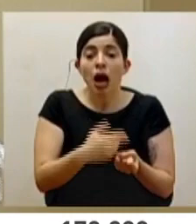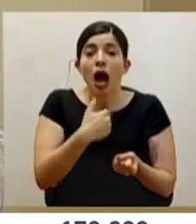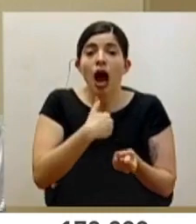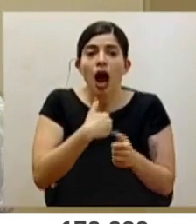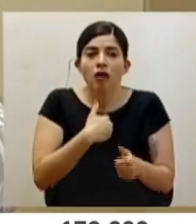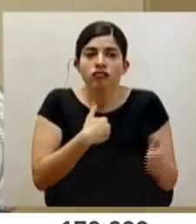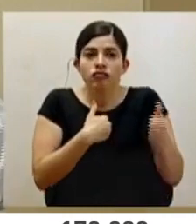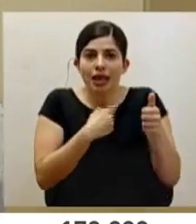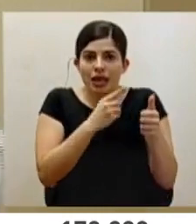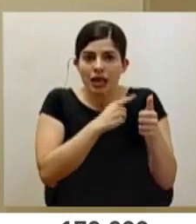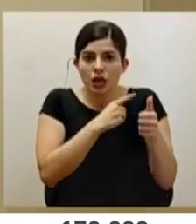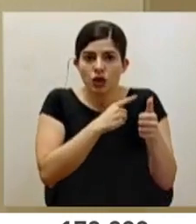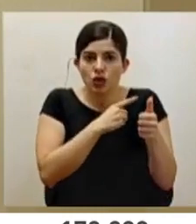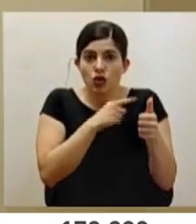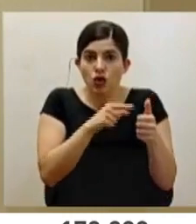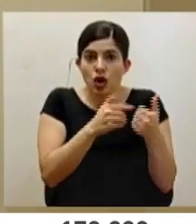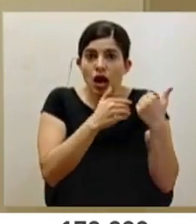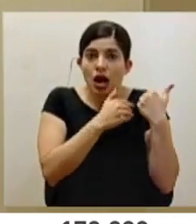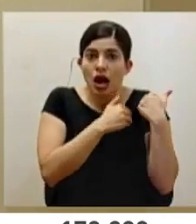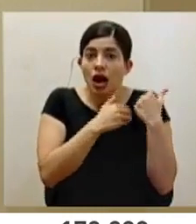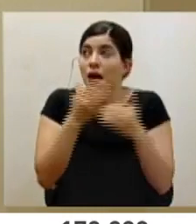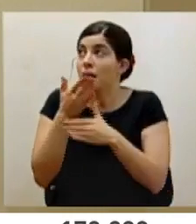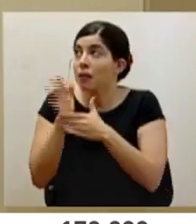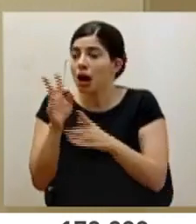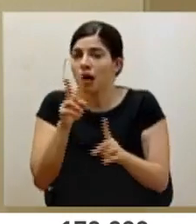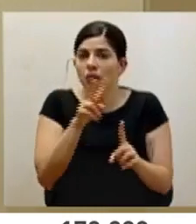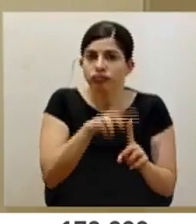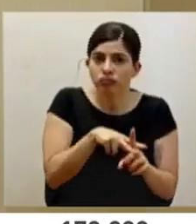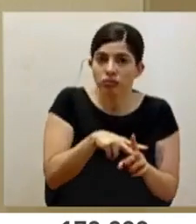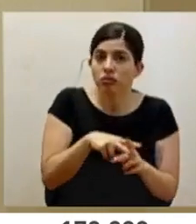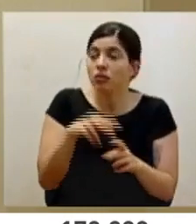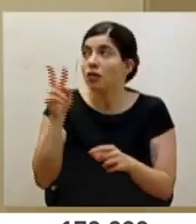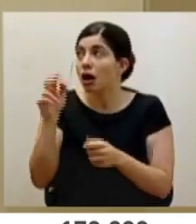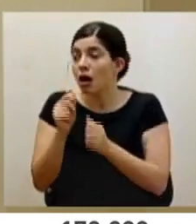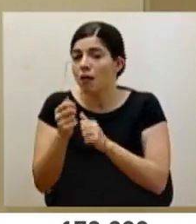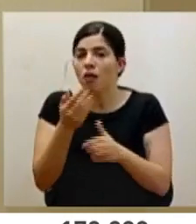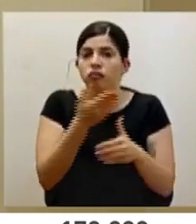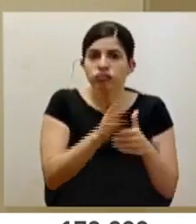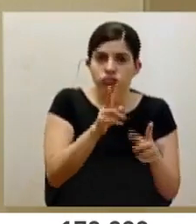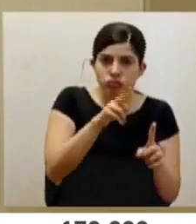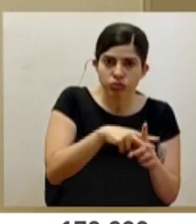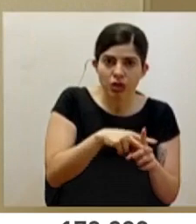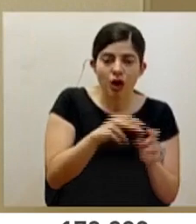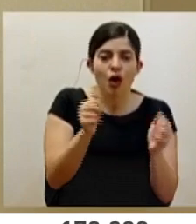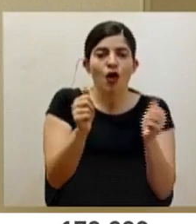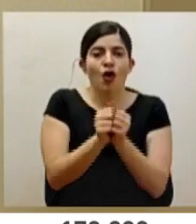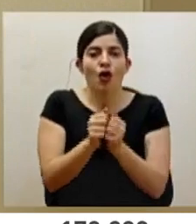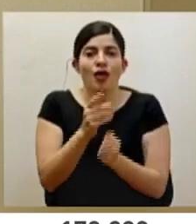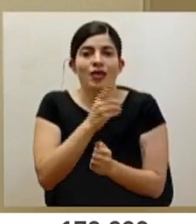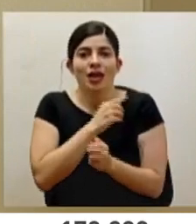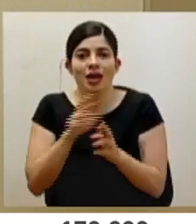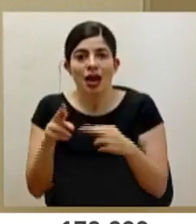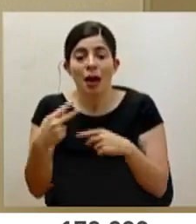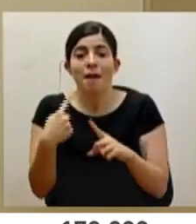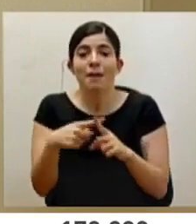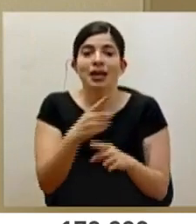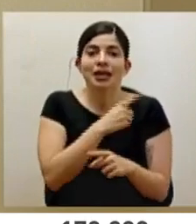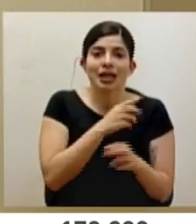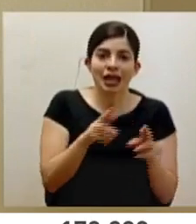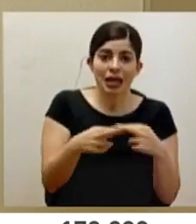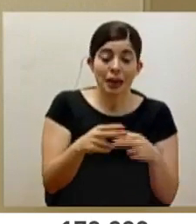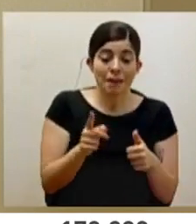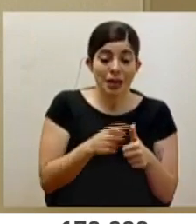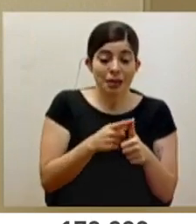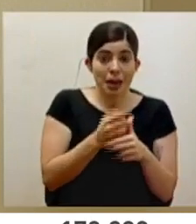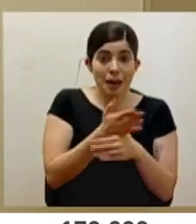se va a encargar de ir implementando cada una de estas fases en conjunto con las direcciones regionales y con la dirección de red. En la primera fase,